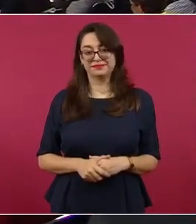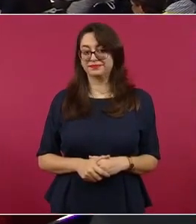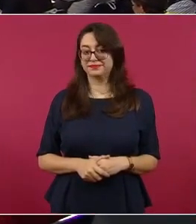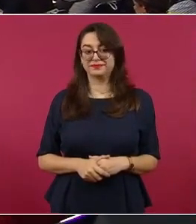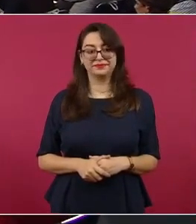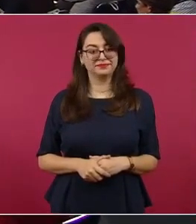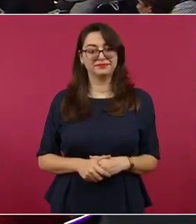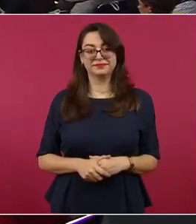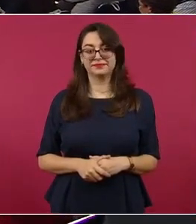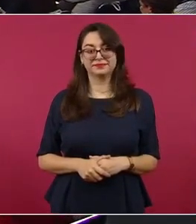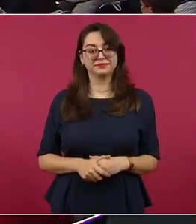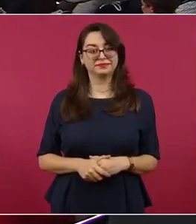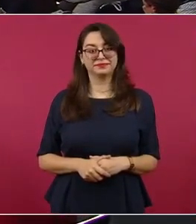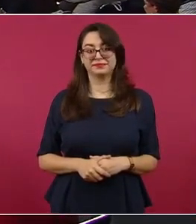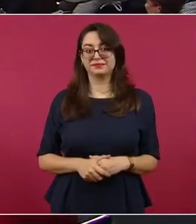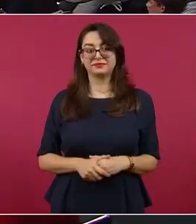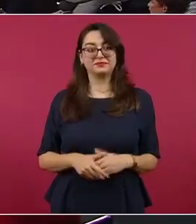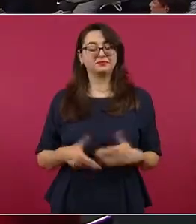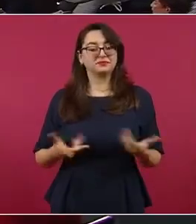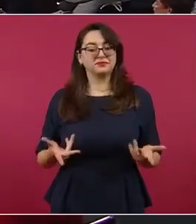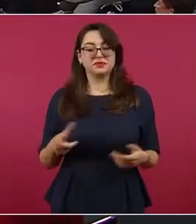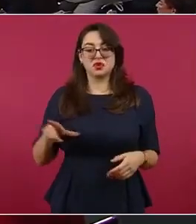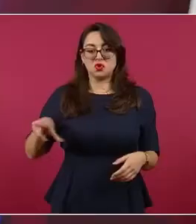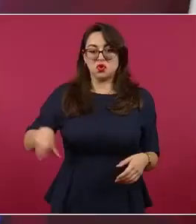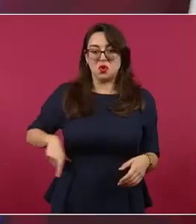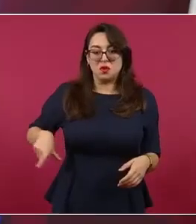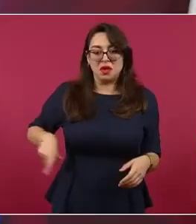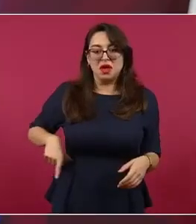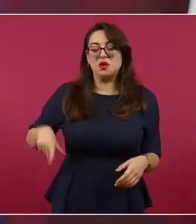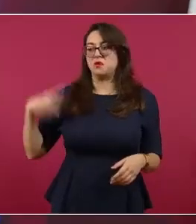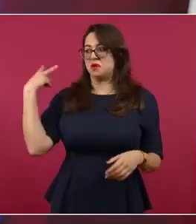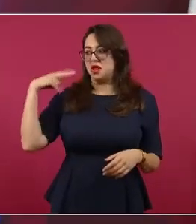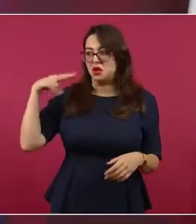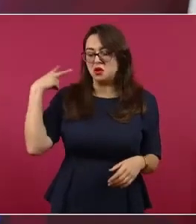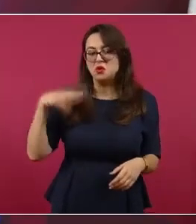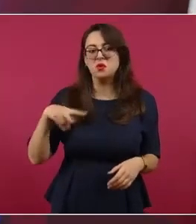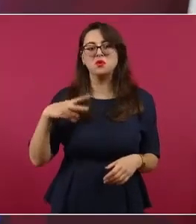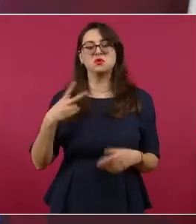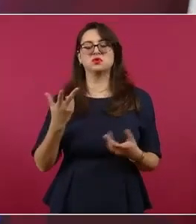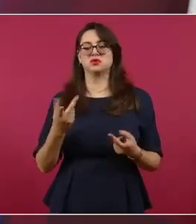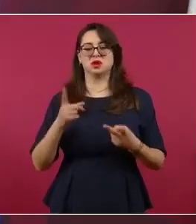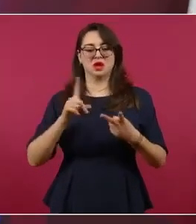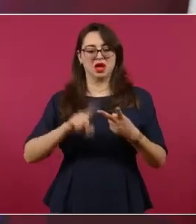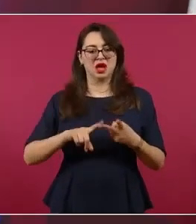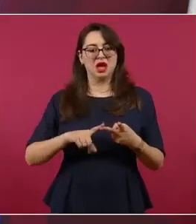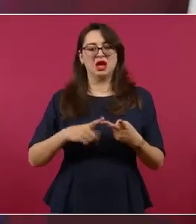No pudo el gobierno del Estado, aunque